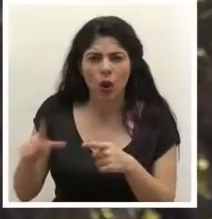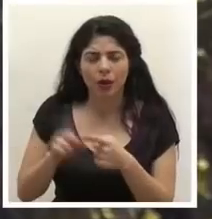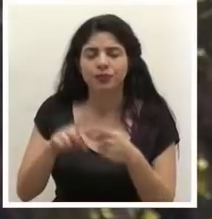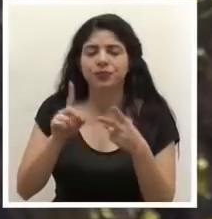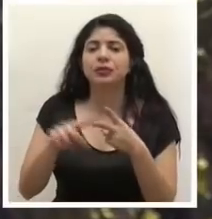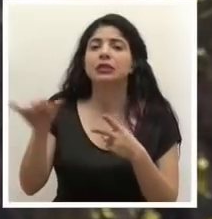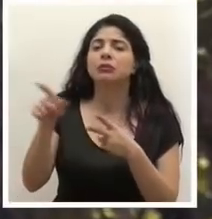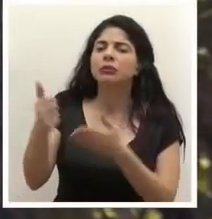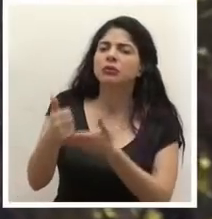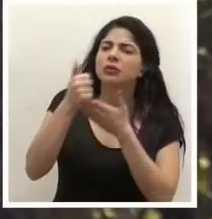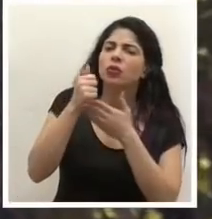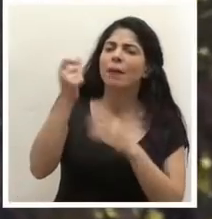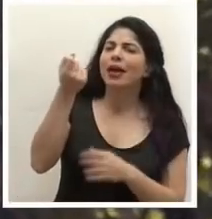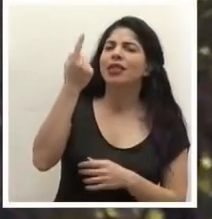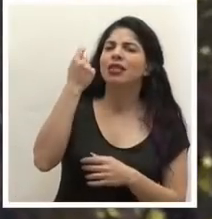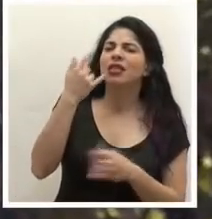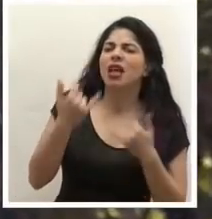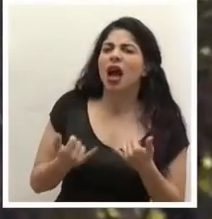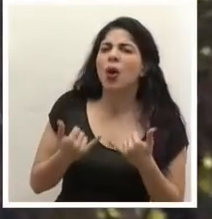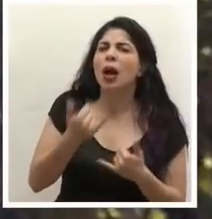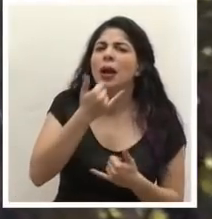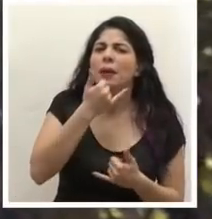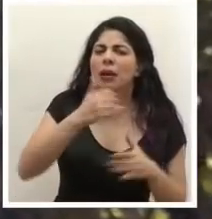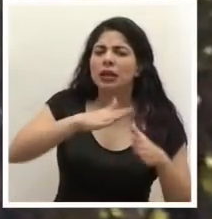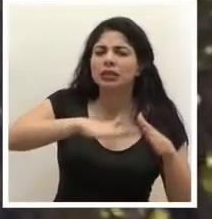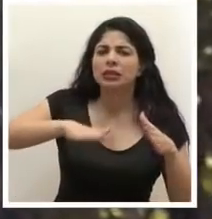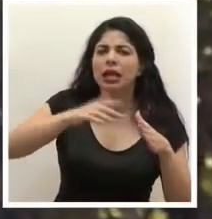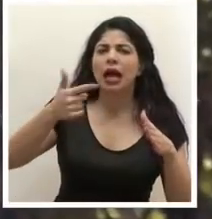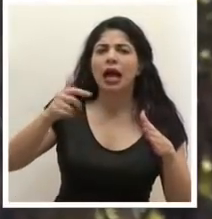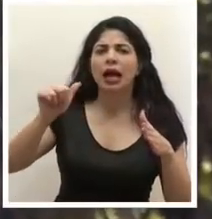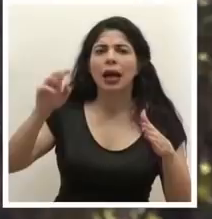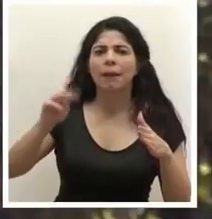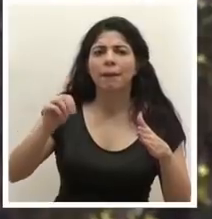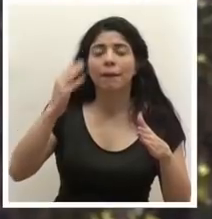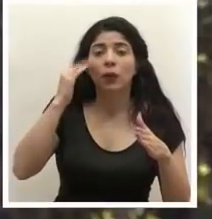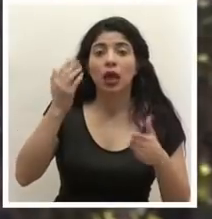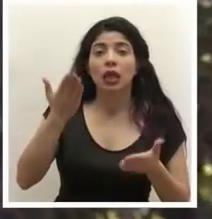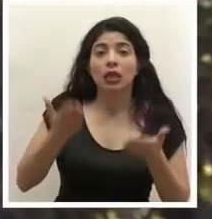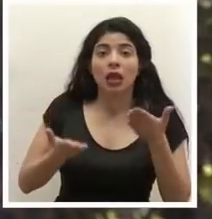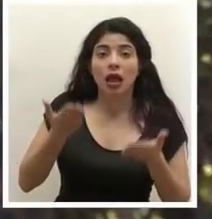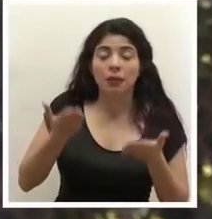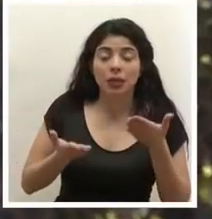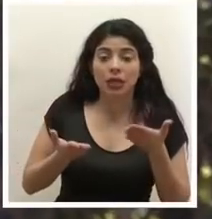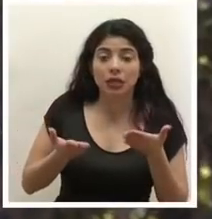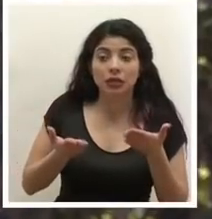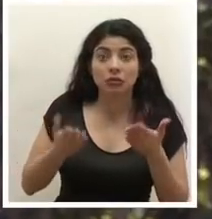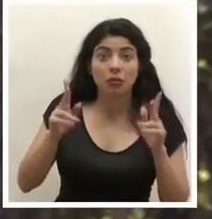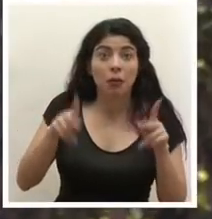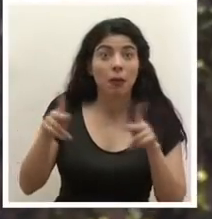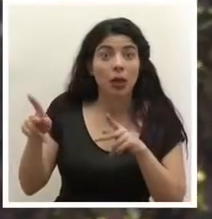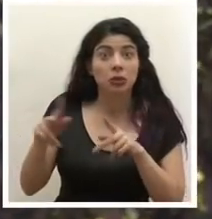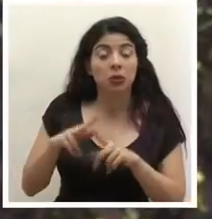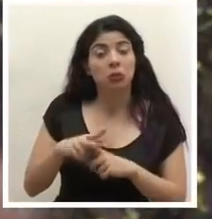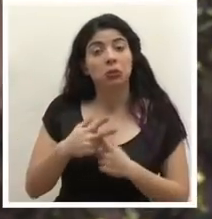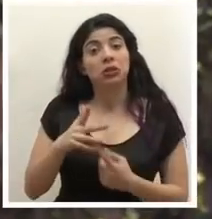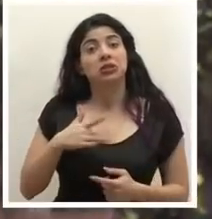También si usted nos puede ayudar a entender un poco qué es lo que está pasando en el área metropolitana, porque me parece que tal vez la población ha empezado a